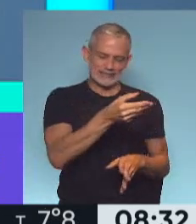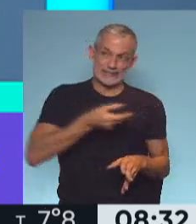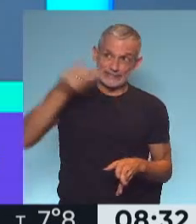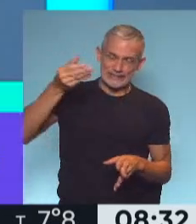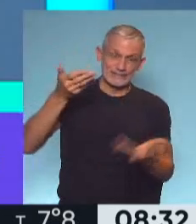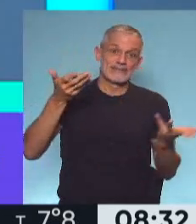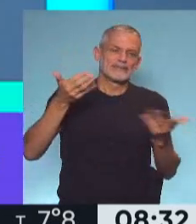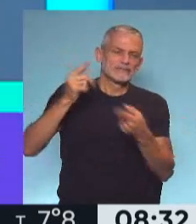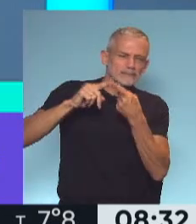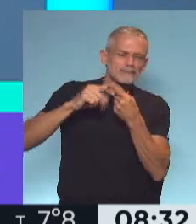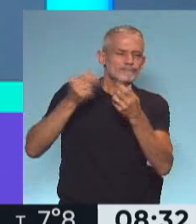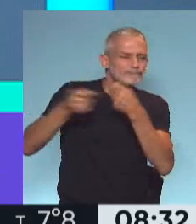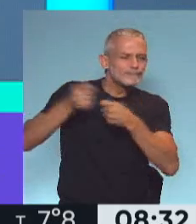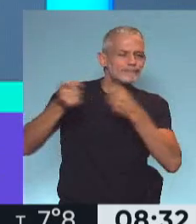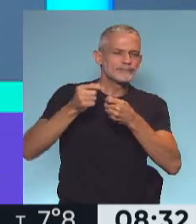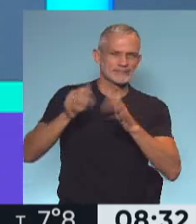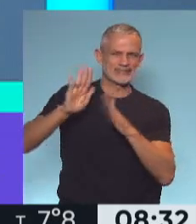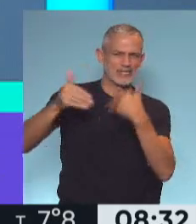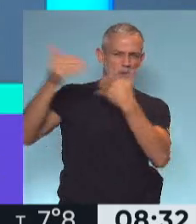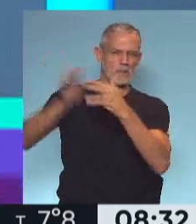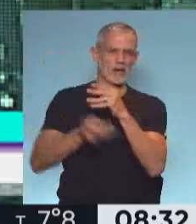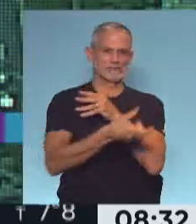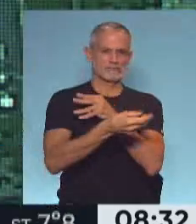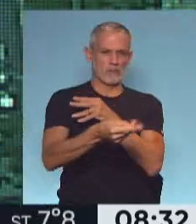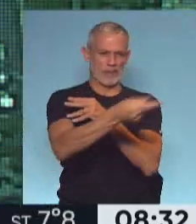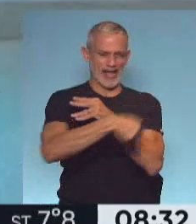deuda. Bueno, la idea es poder posponer ese pago. Flor, muchísimas gracias. Gracias. Gracias. Gracias. Gracias.